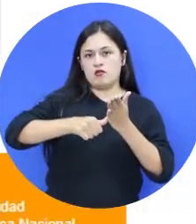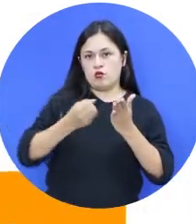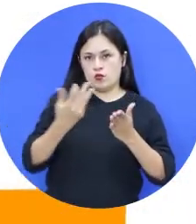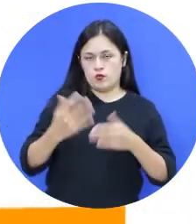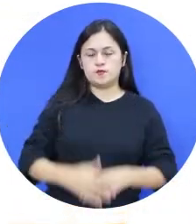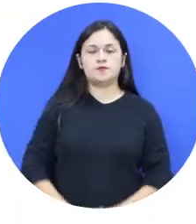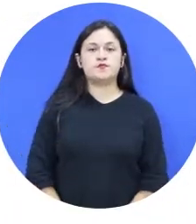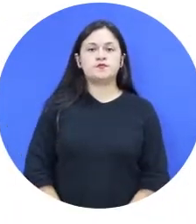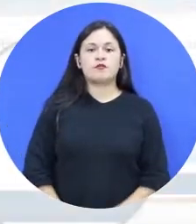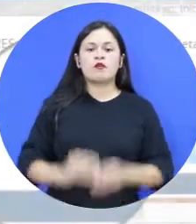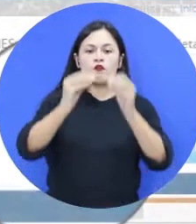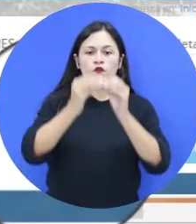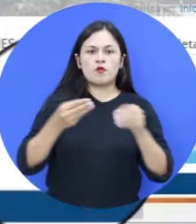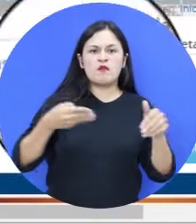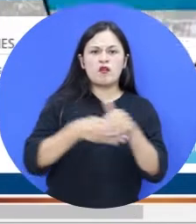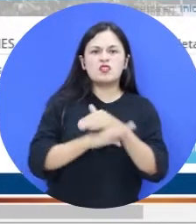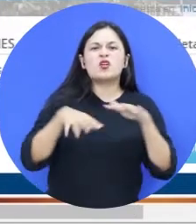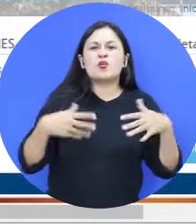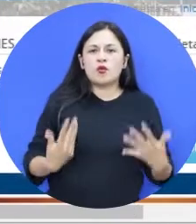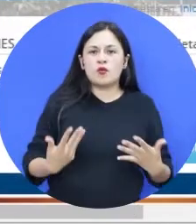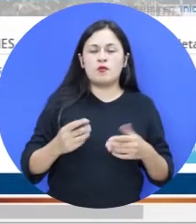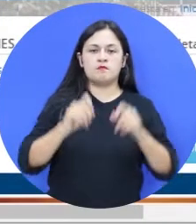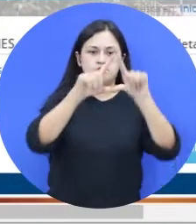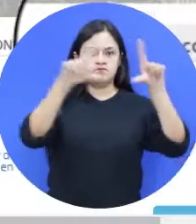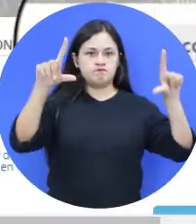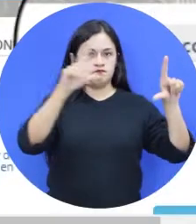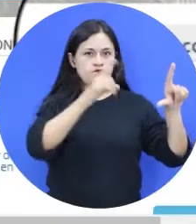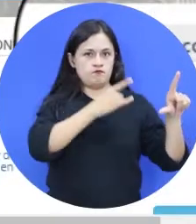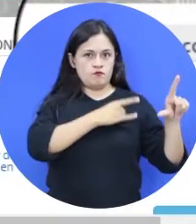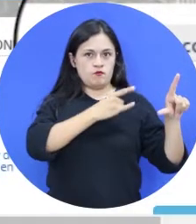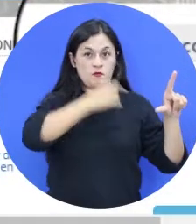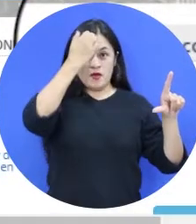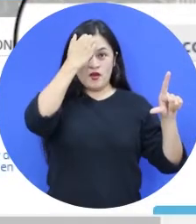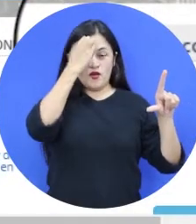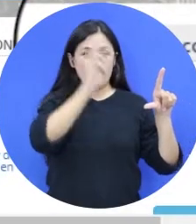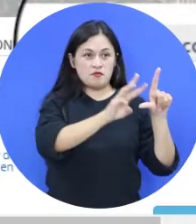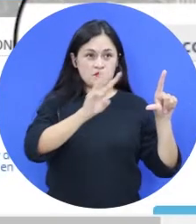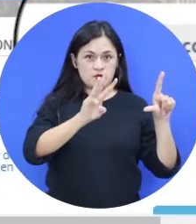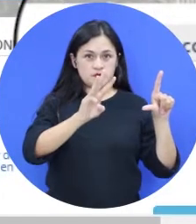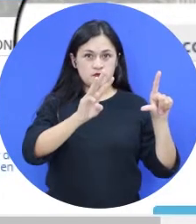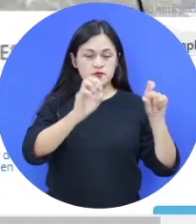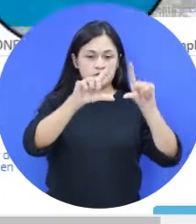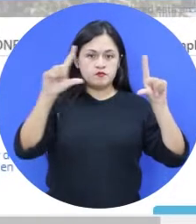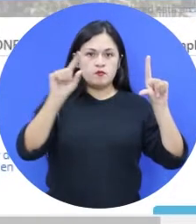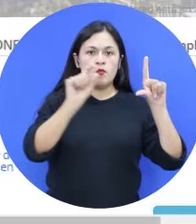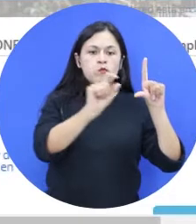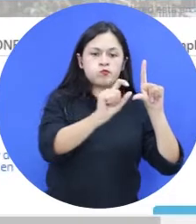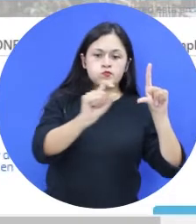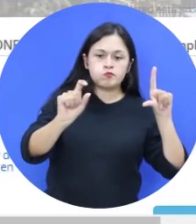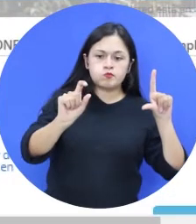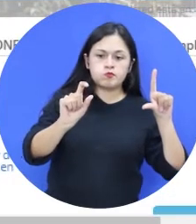contraseña. La forma de acceso es La página principal de la Universidad Pedagógica Nacional